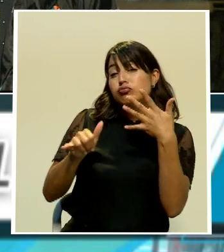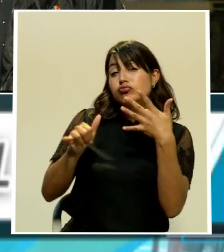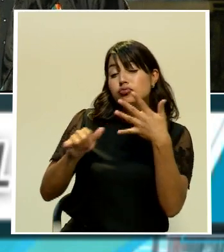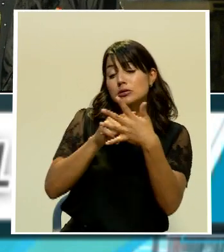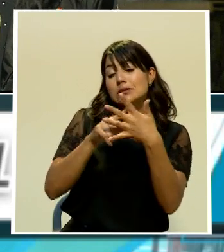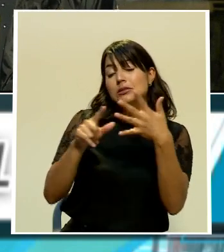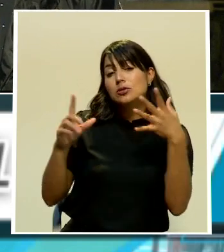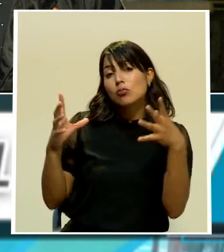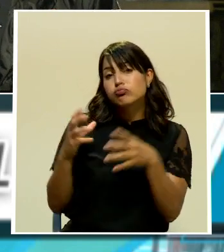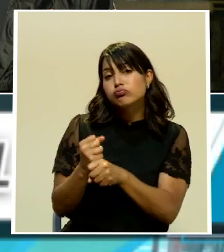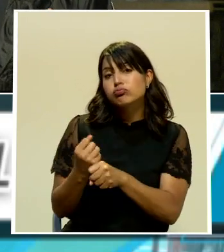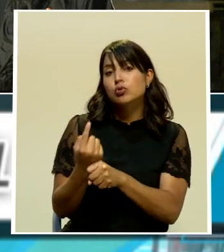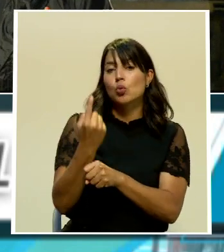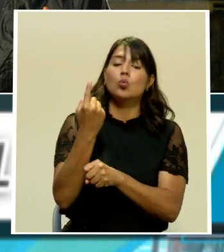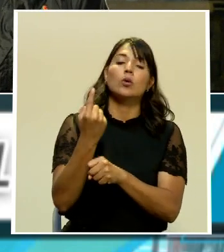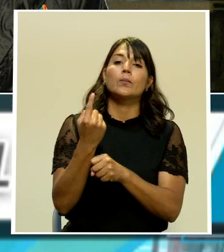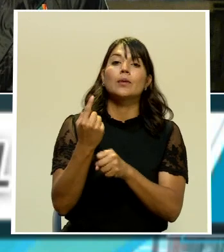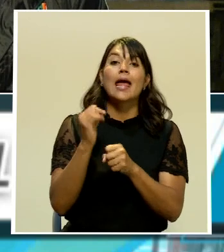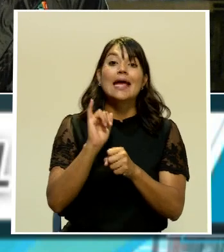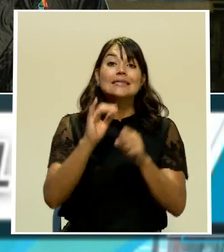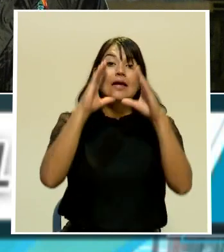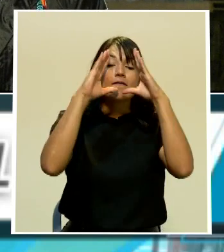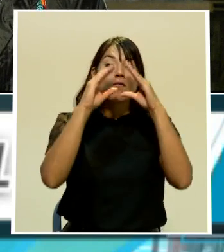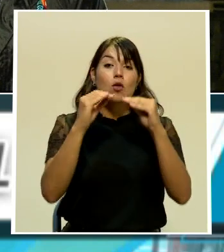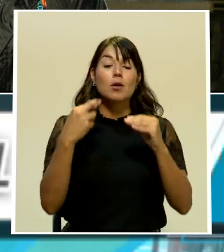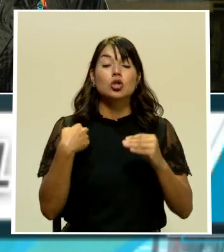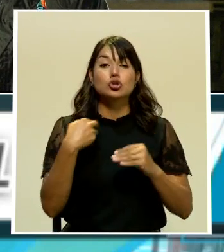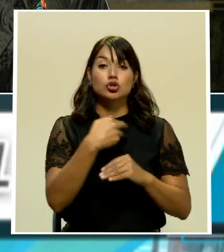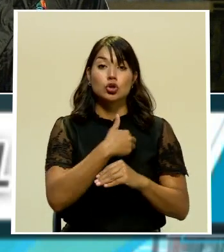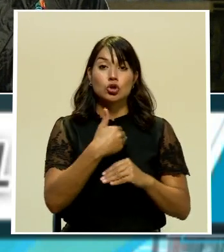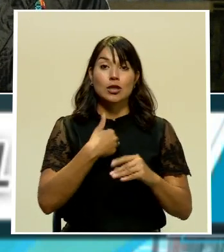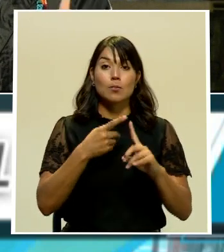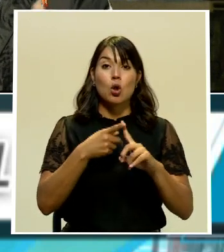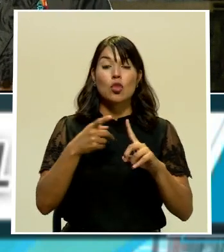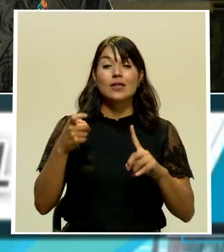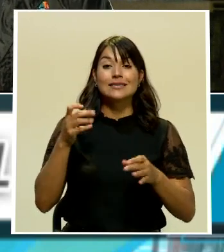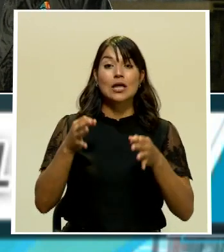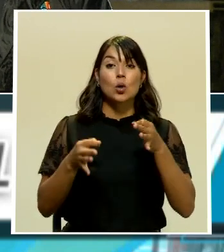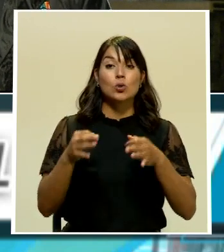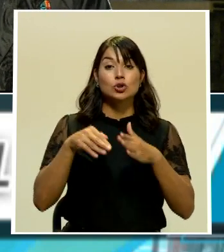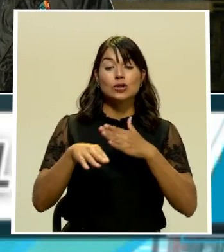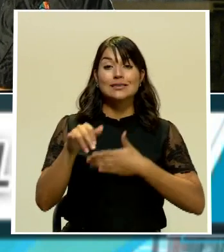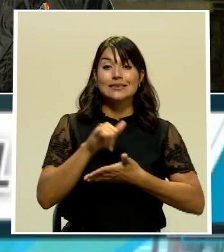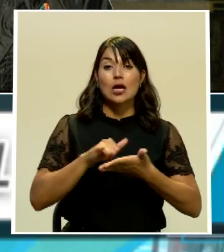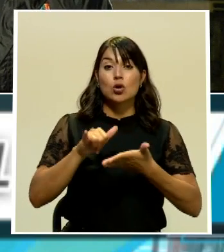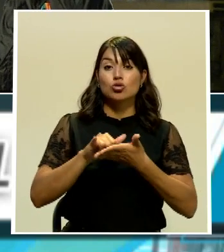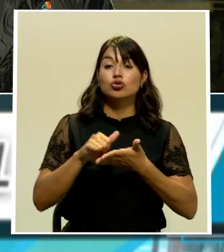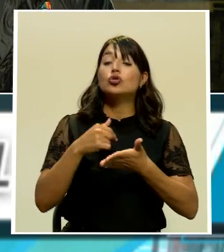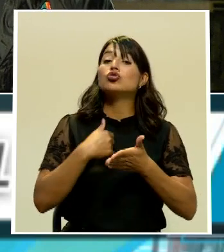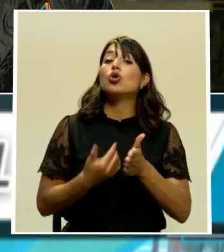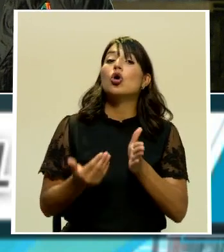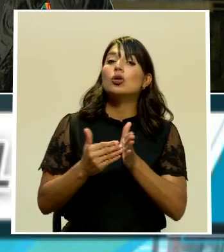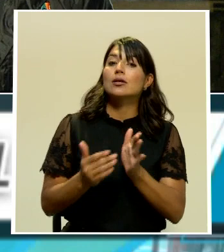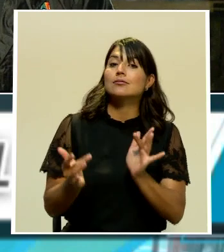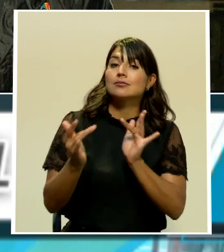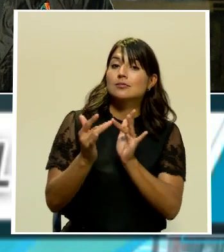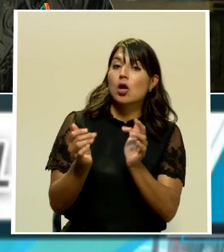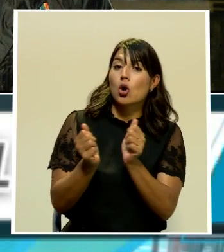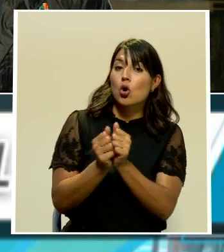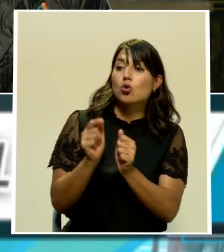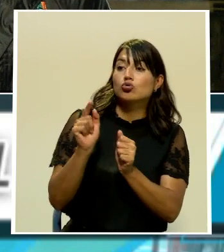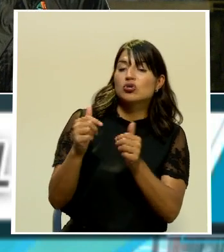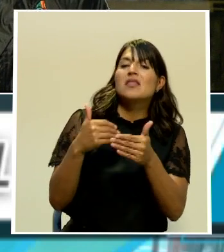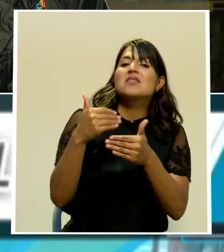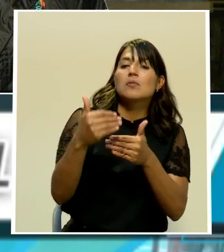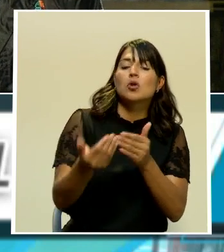presuntos delitos. Don Ernesto, esta es la información que tenemos desde los tribunales en San José. Regreso con usted al estudio y ya volvemos con